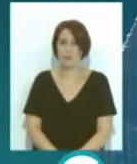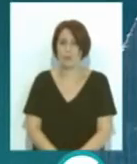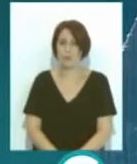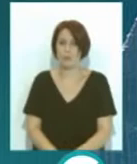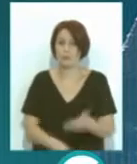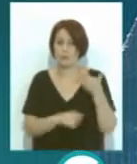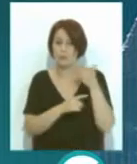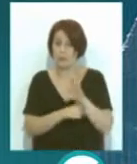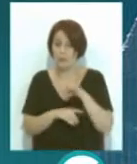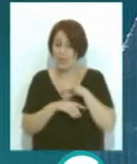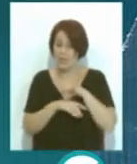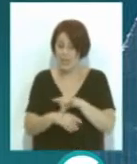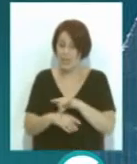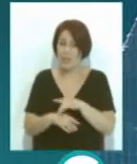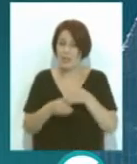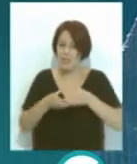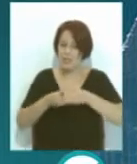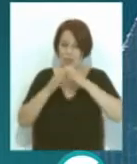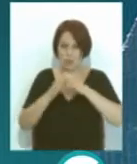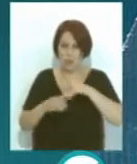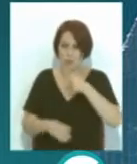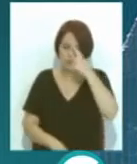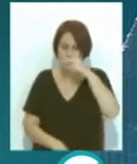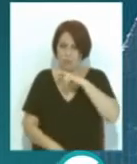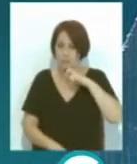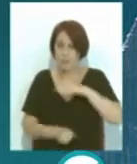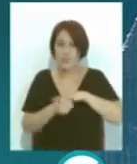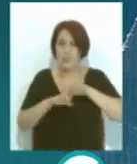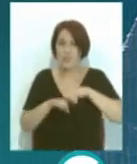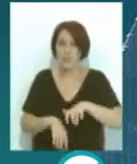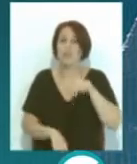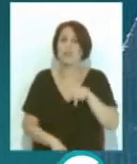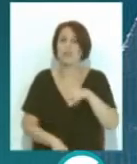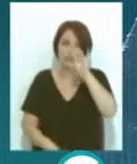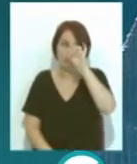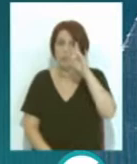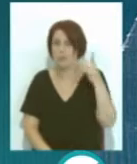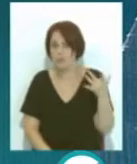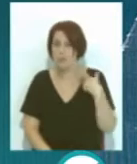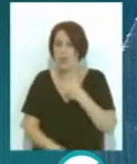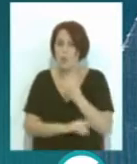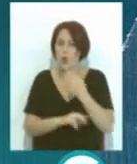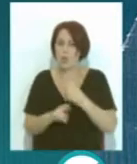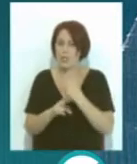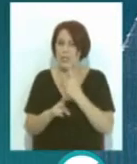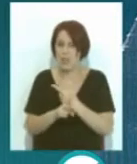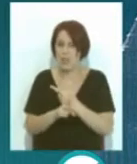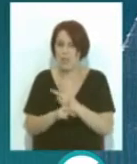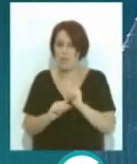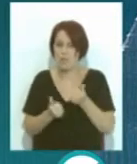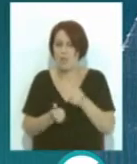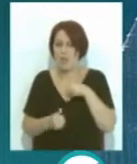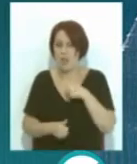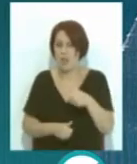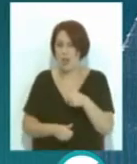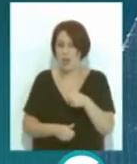presentada una guía de desayunos inolvidables en la provincia se trata de una iniciativa de apoyo a la hostelería que arranca